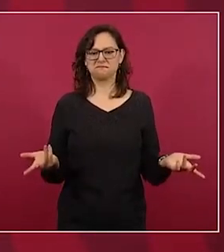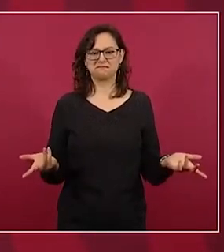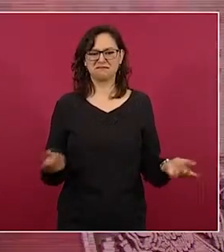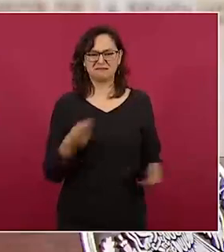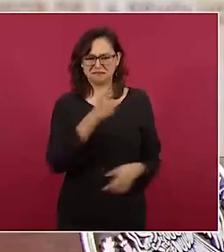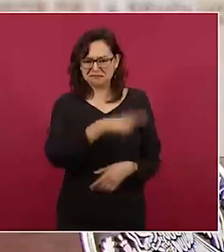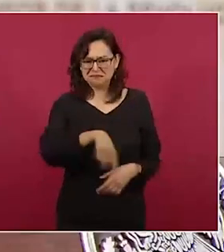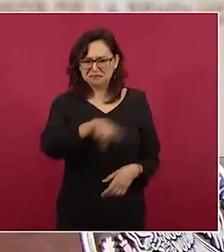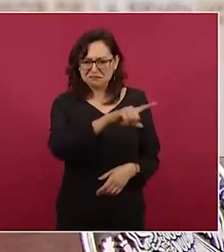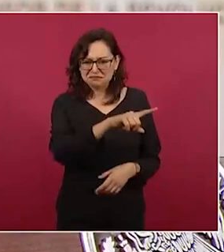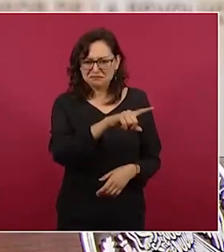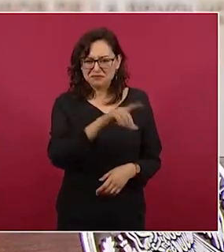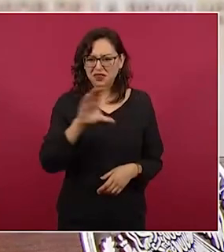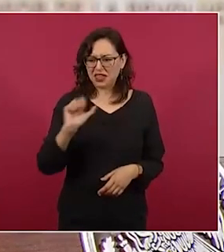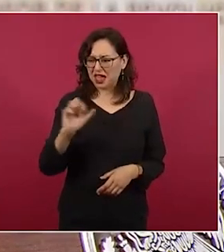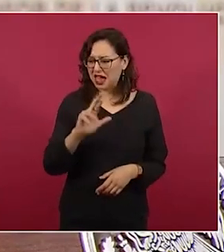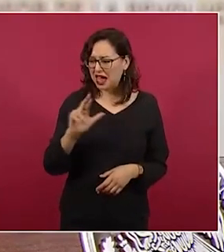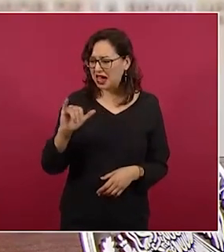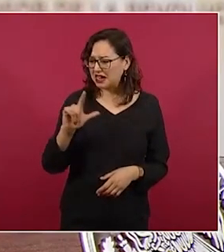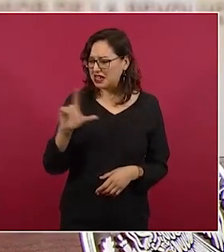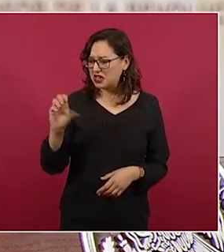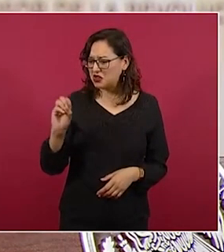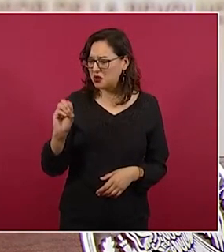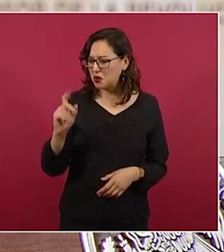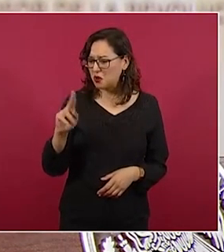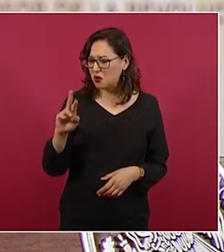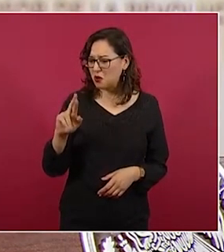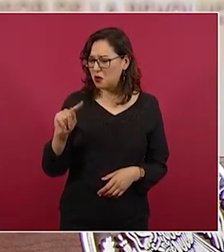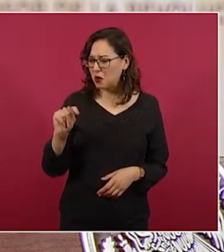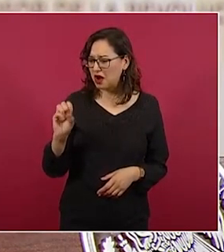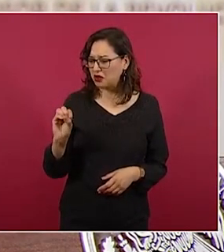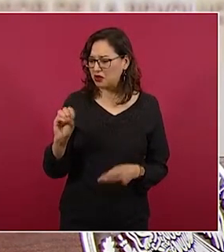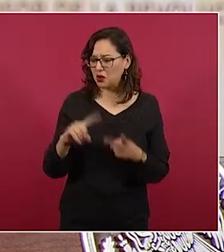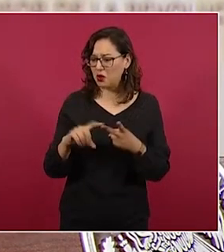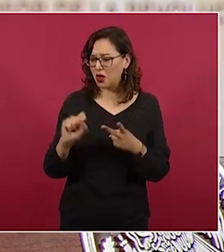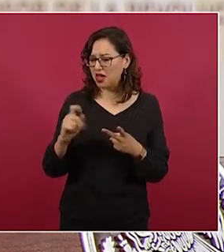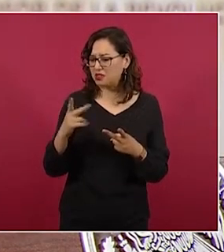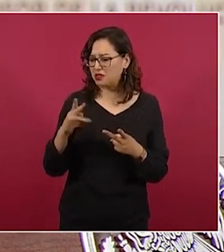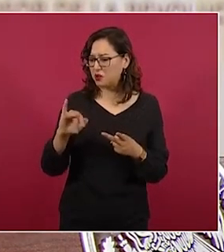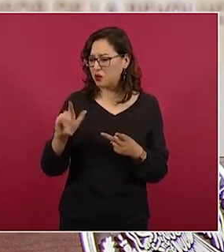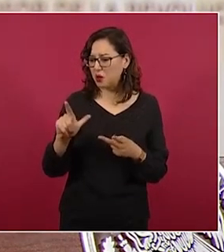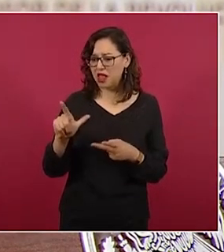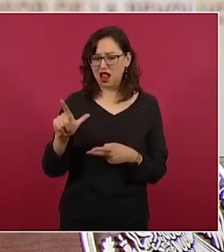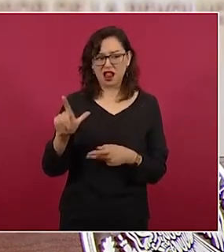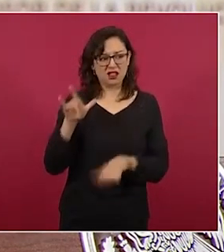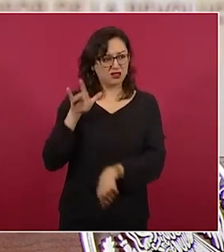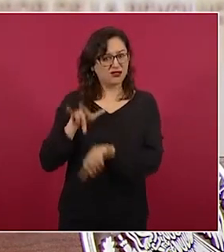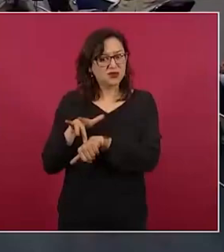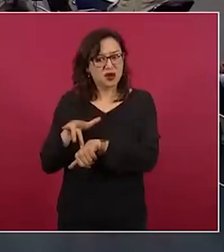Carrillo aeropuerto, no es Pugil, claro que no.